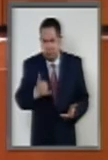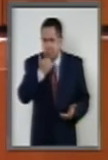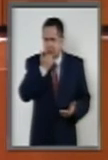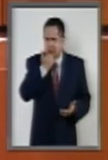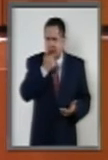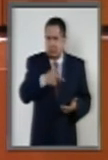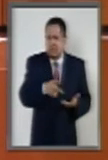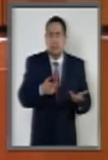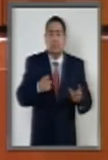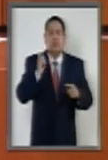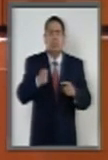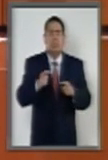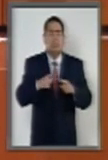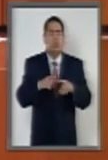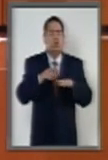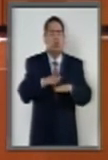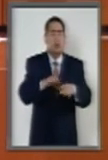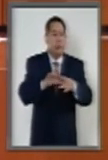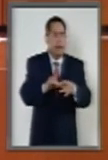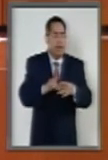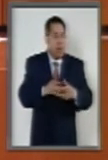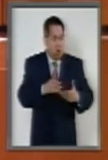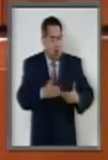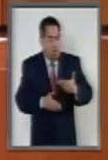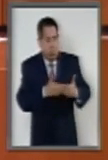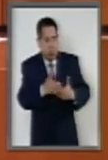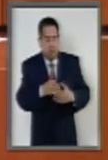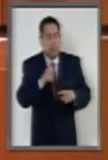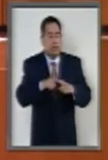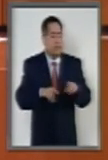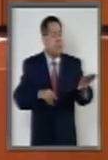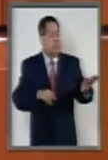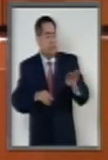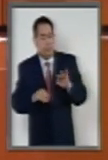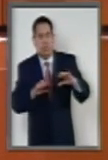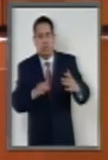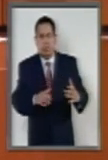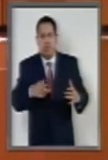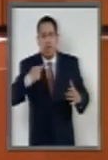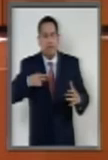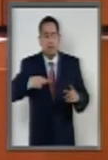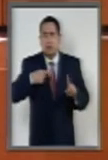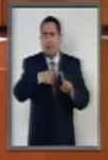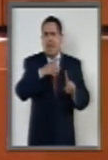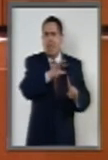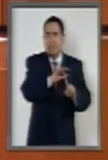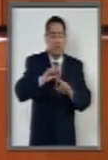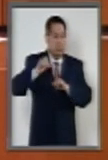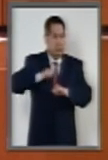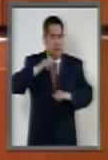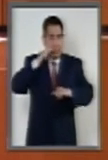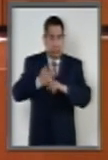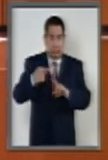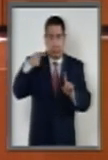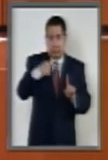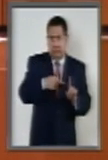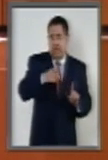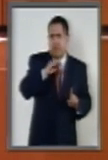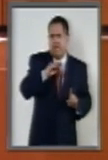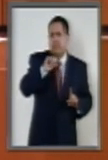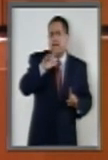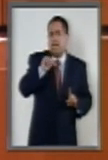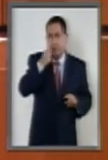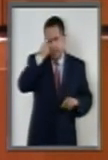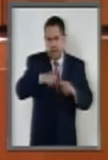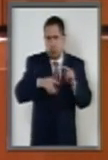es el relacionado con el proceso de nombramiento de la persona titular de la Fiscalía